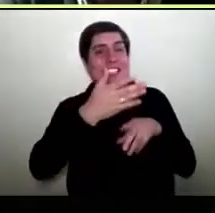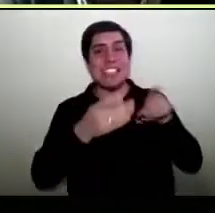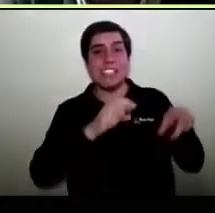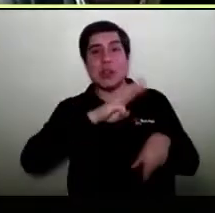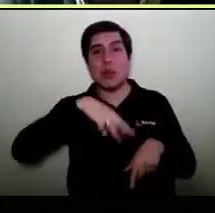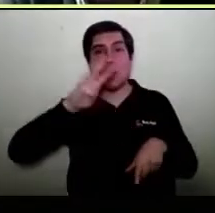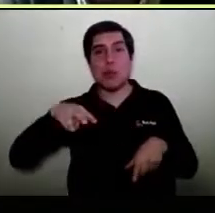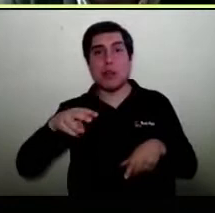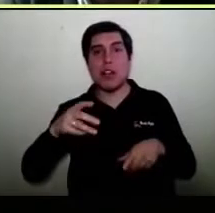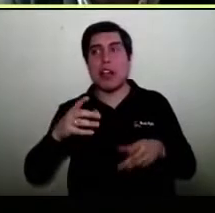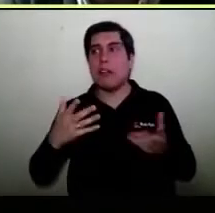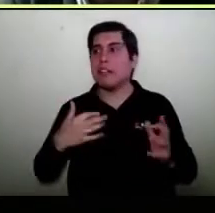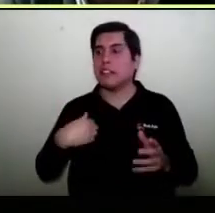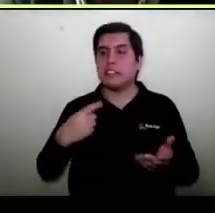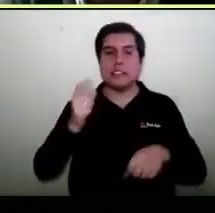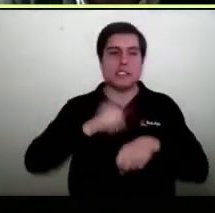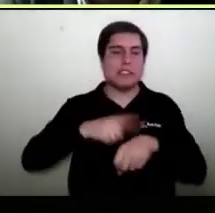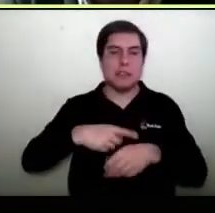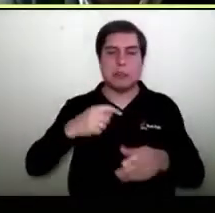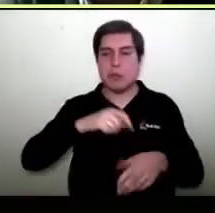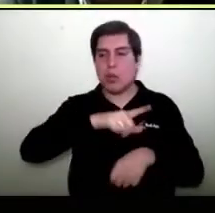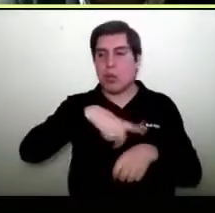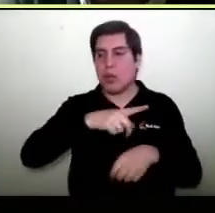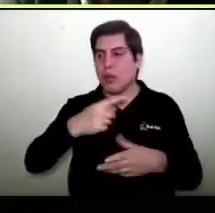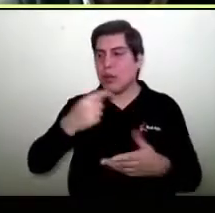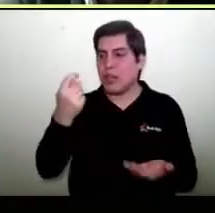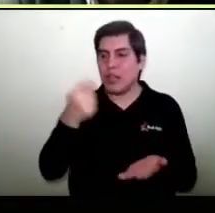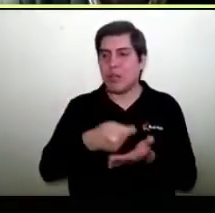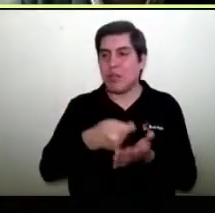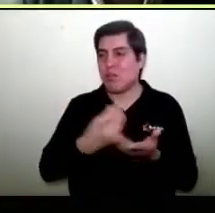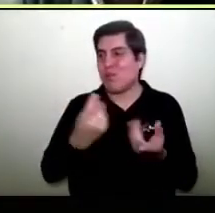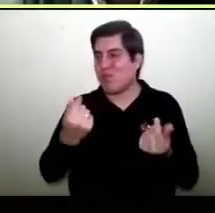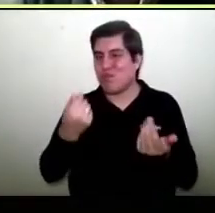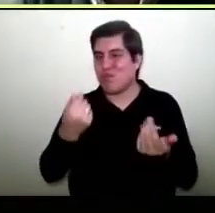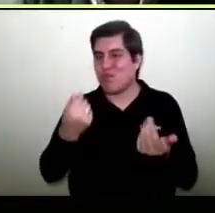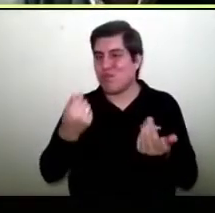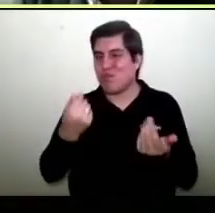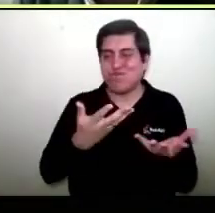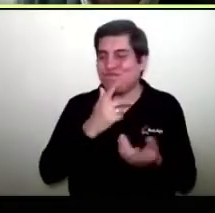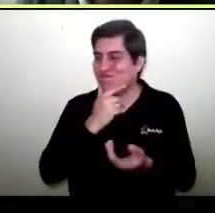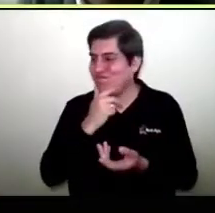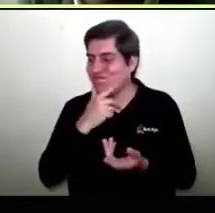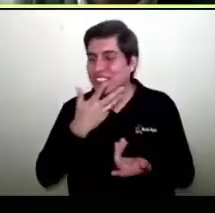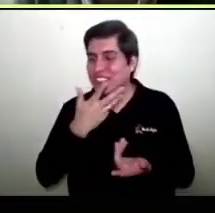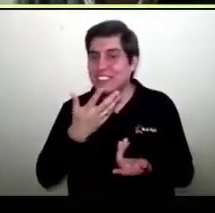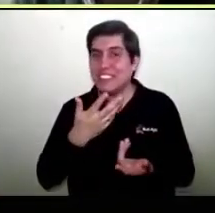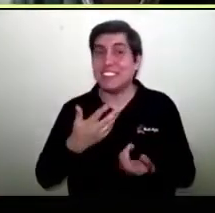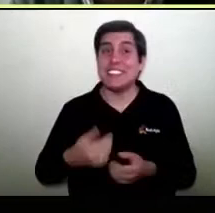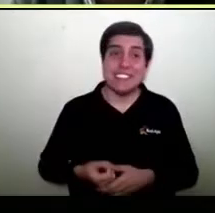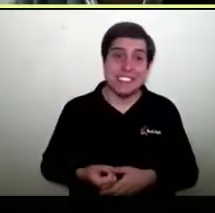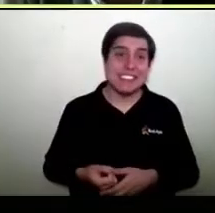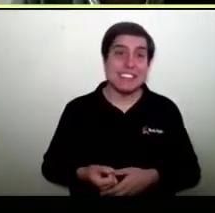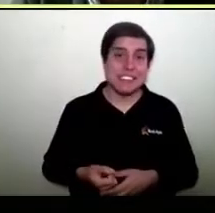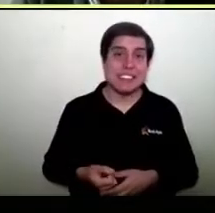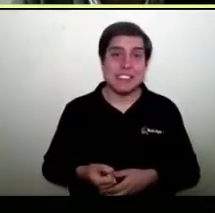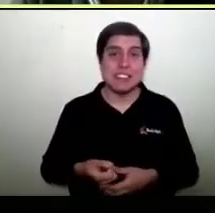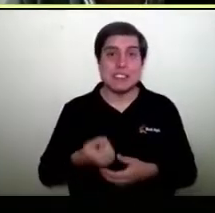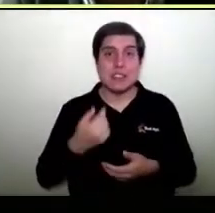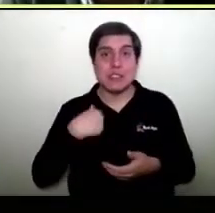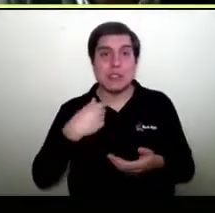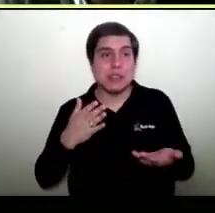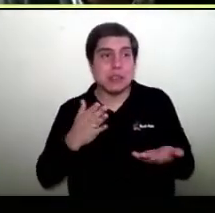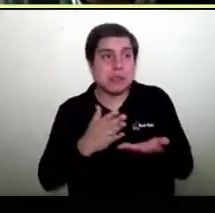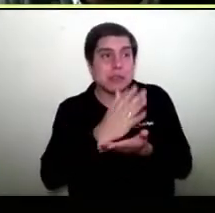chuta, tengo que gastar tiempo, tengo que gastar horas, tengo que gastar recursos económicos, etcétera. Y eso, cuando yo entro a mall